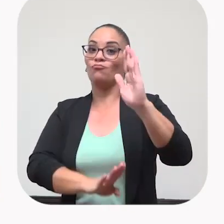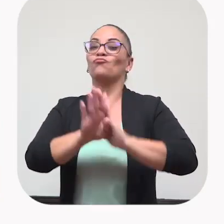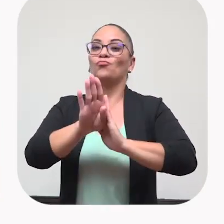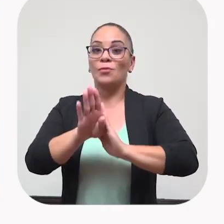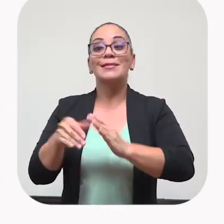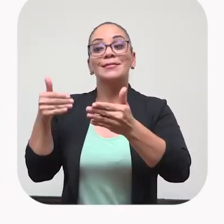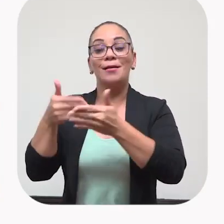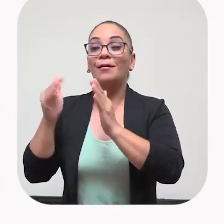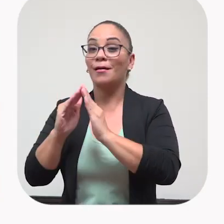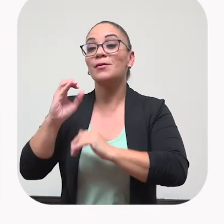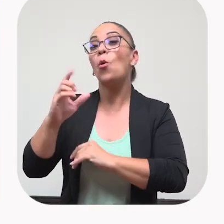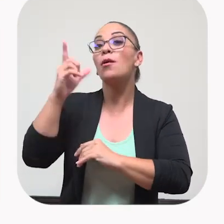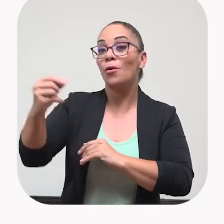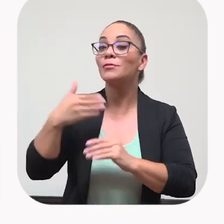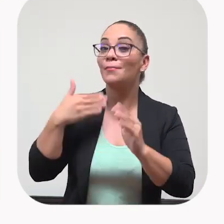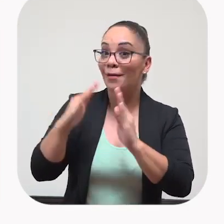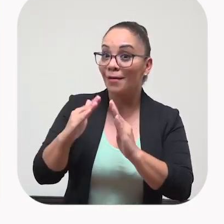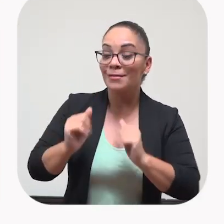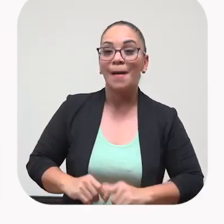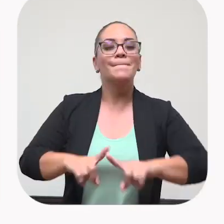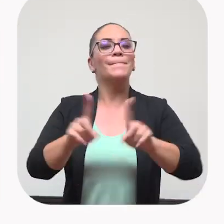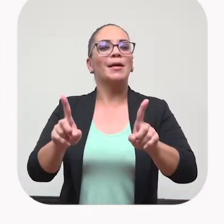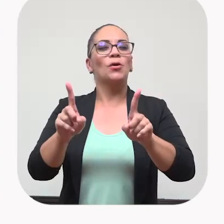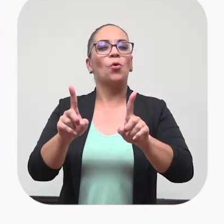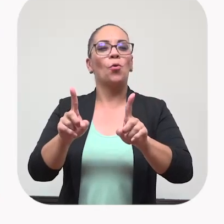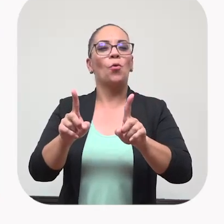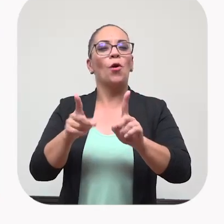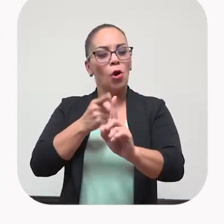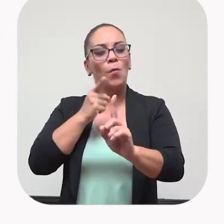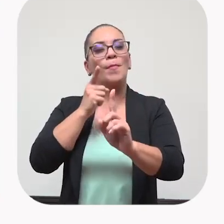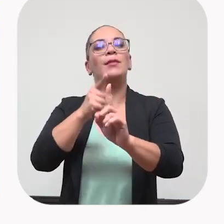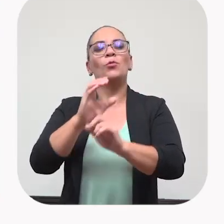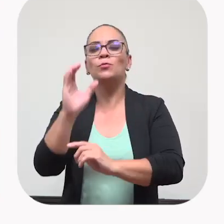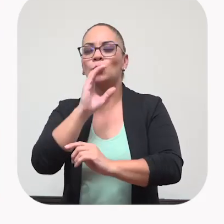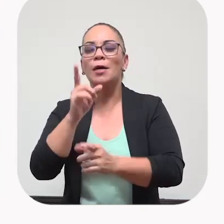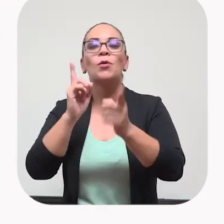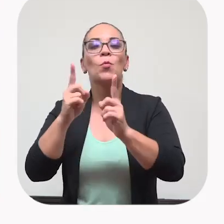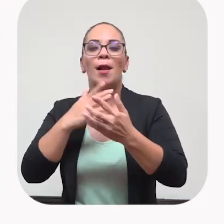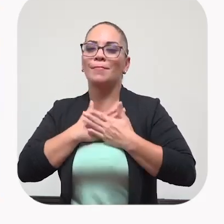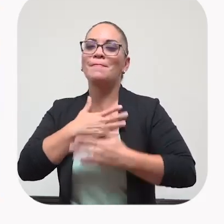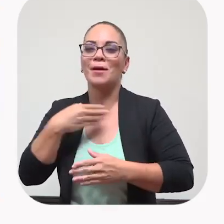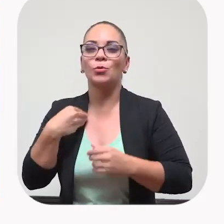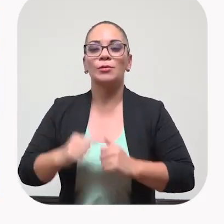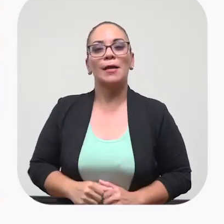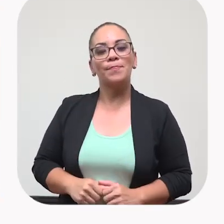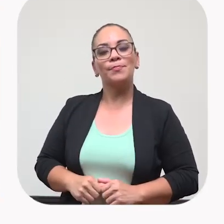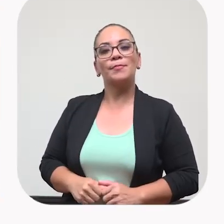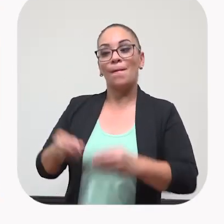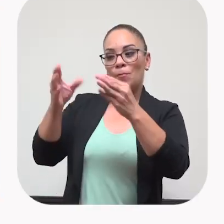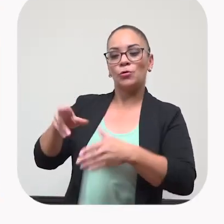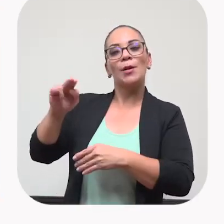cerca de uno o lejos de uno, pero es la búsqueda lo que importa. Niña Nela,